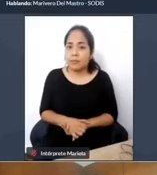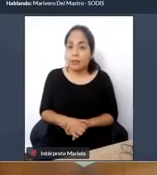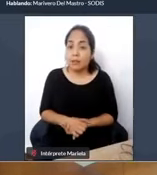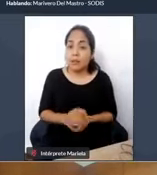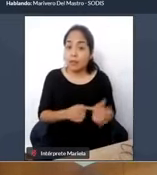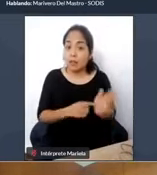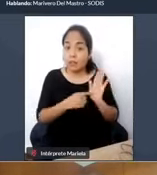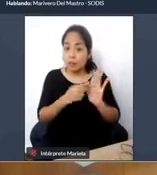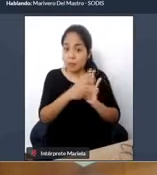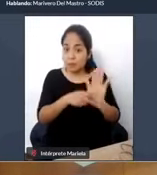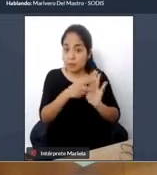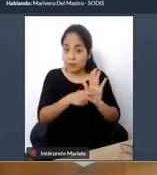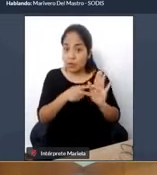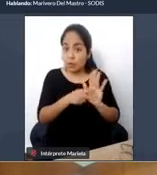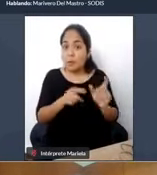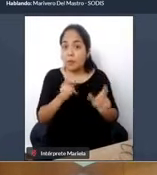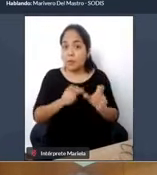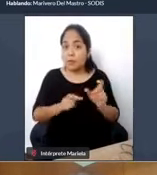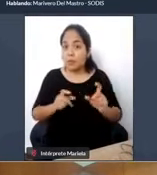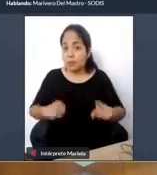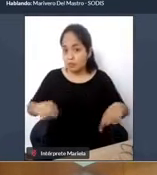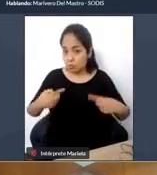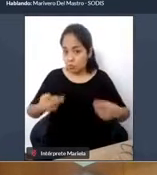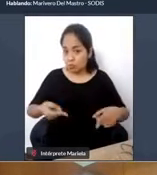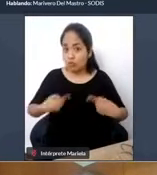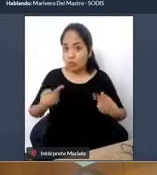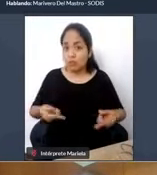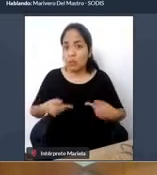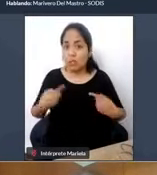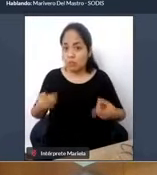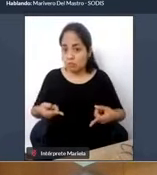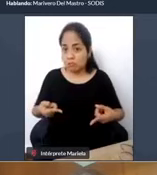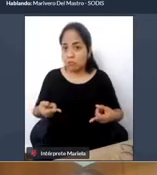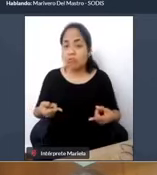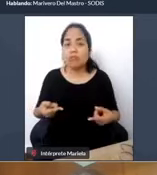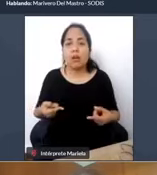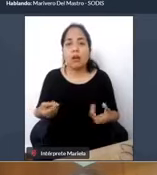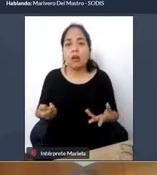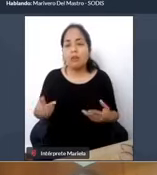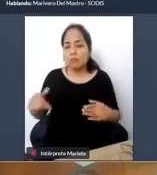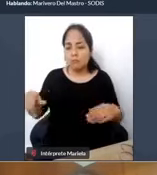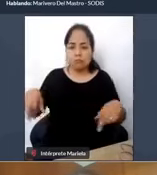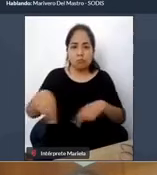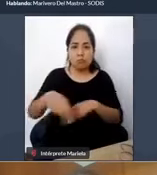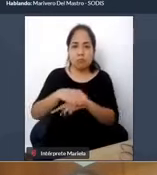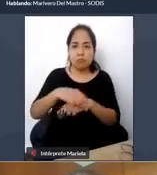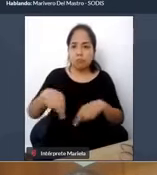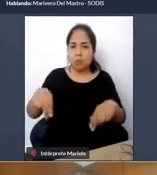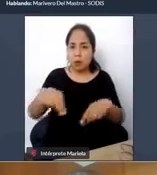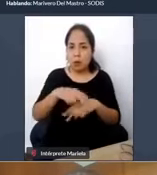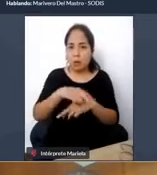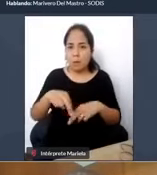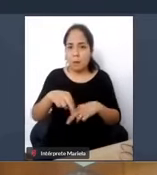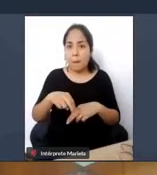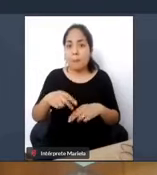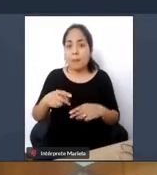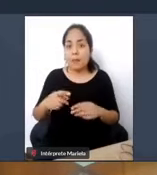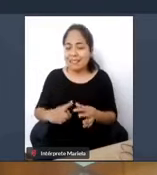usuarios de silla de ruedas transitando de manera óptima por una ciudad solo diseñada para personas con silla de ruedas.